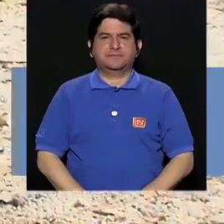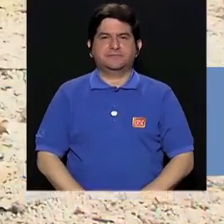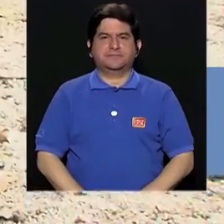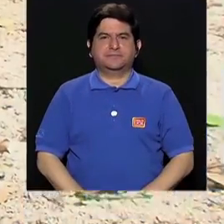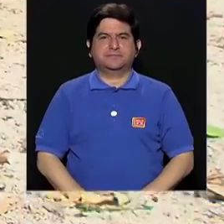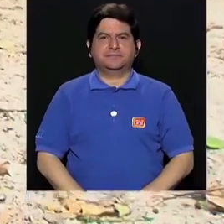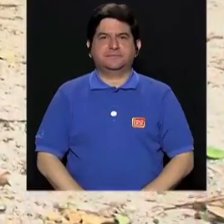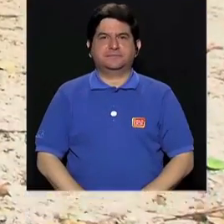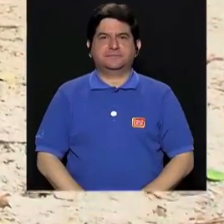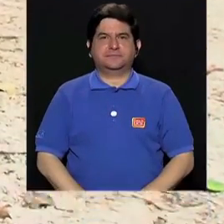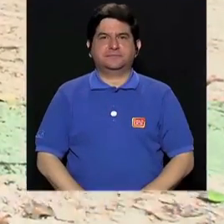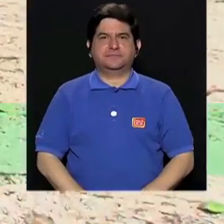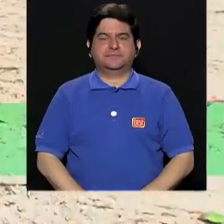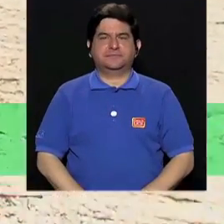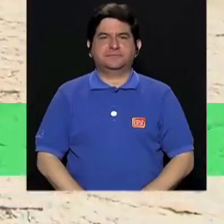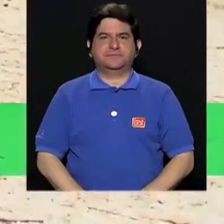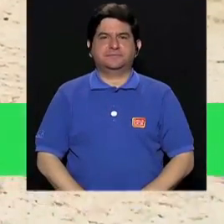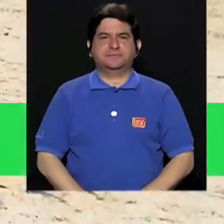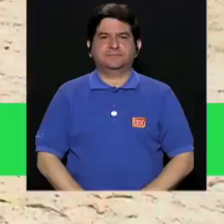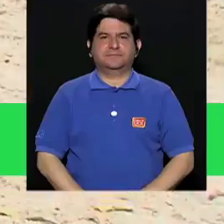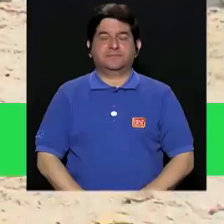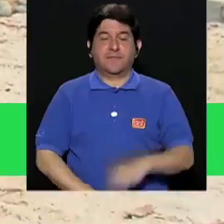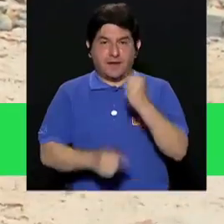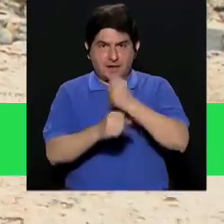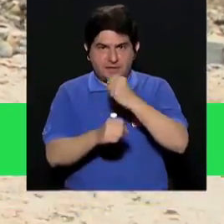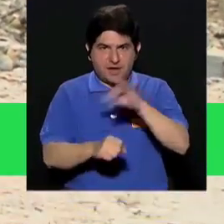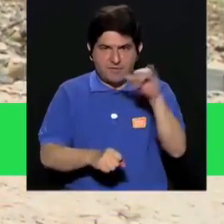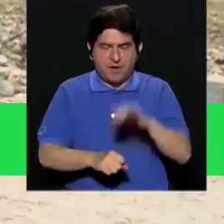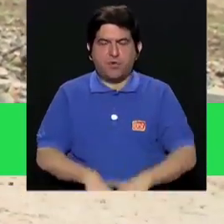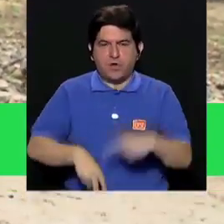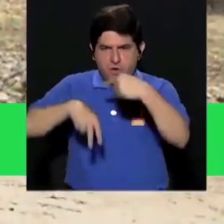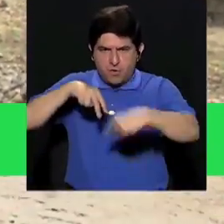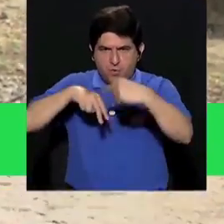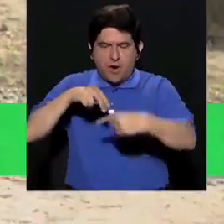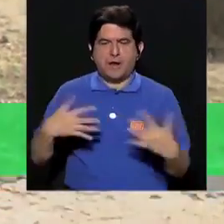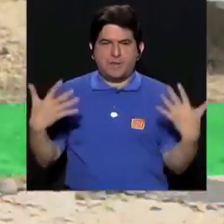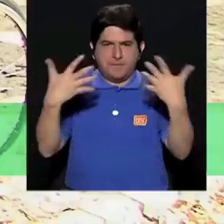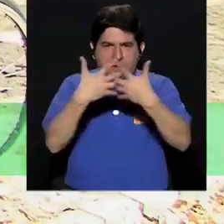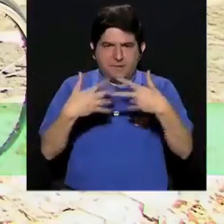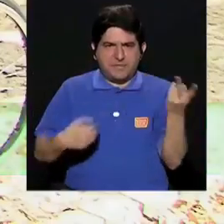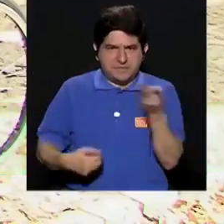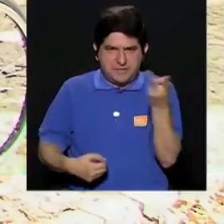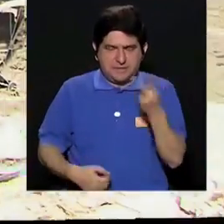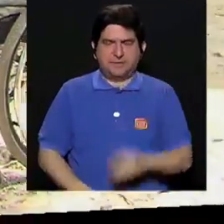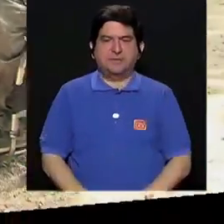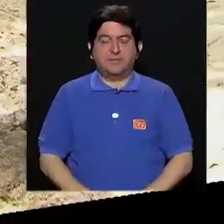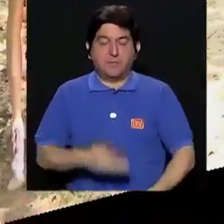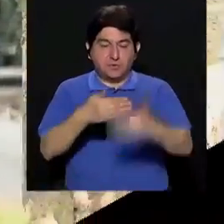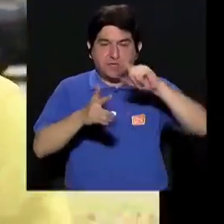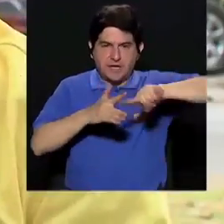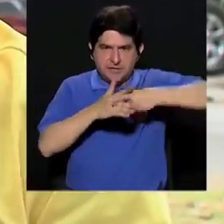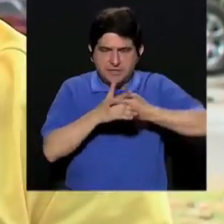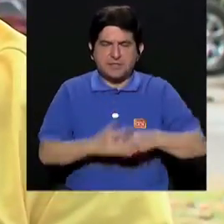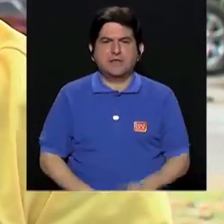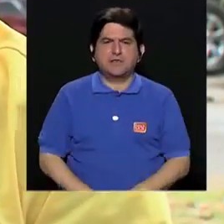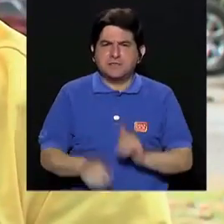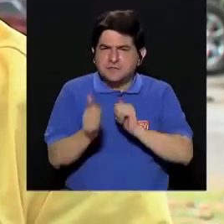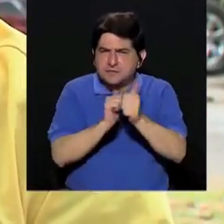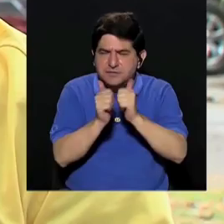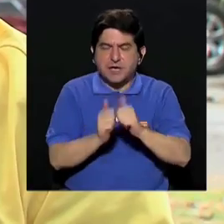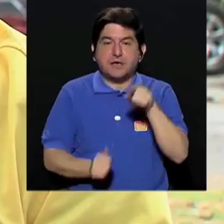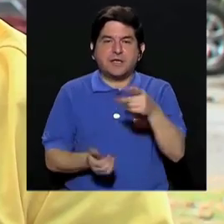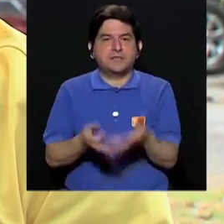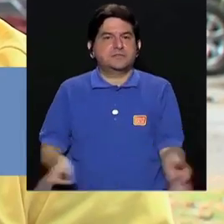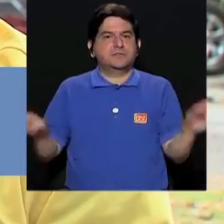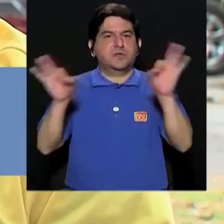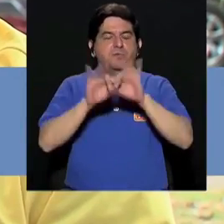bajar. Suben y bajan. Para hacer un trabajo también de piernas y combinar un poquito los dos ejercicios. Antes de iniciar su